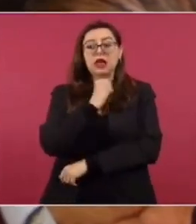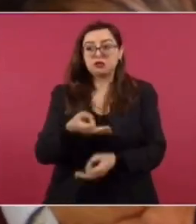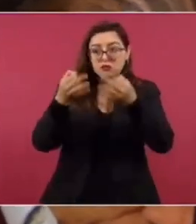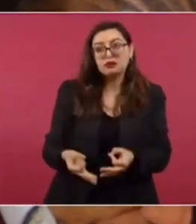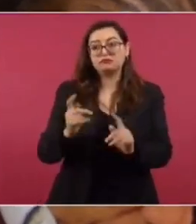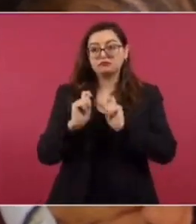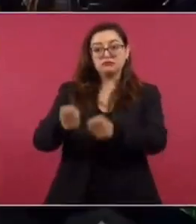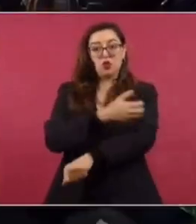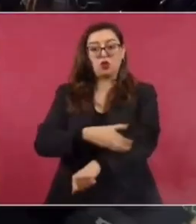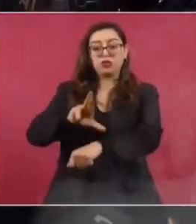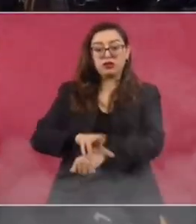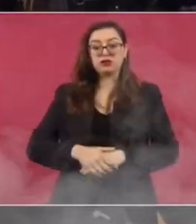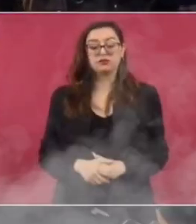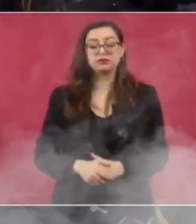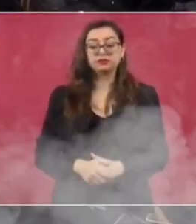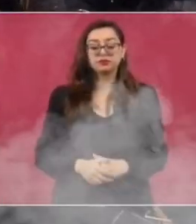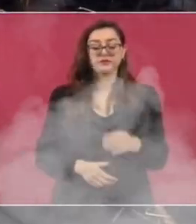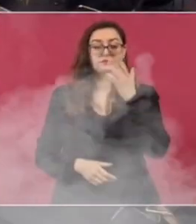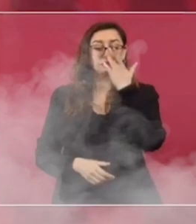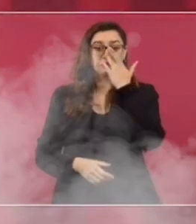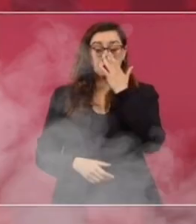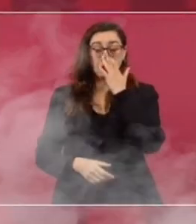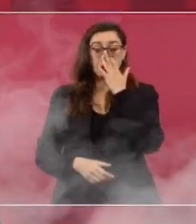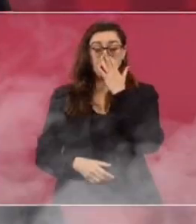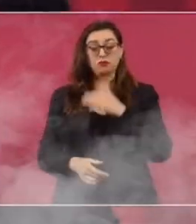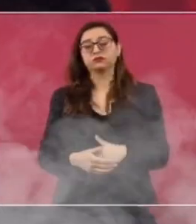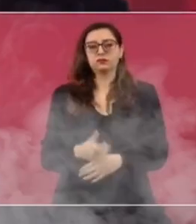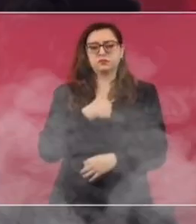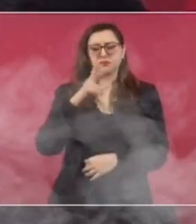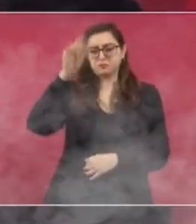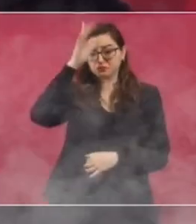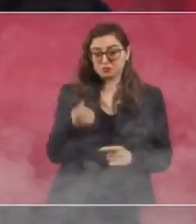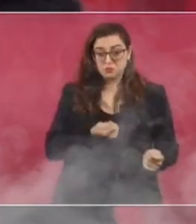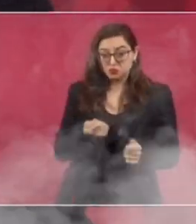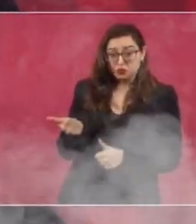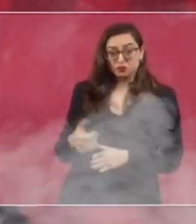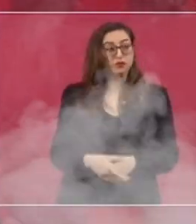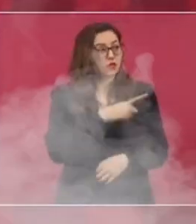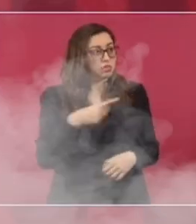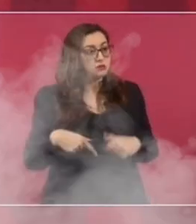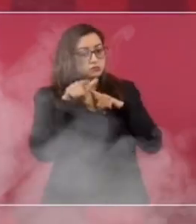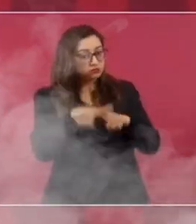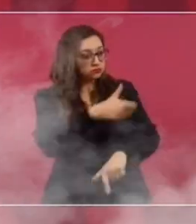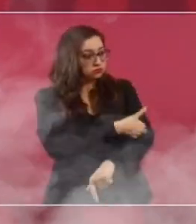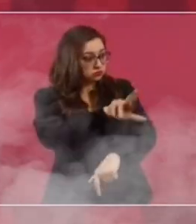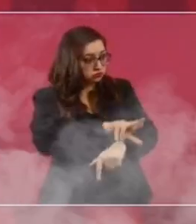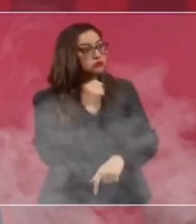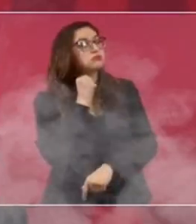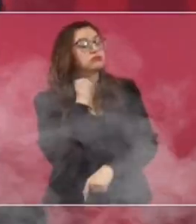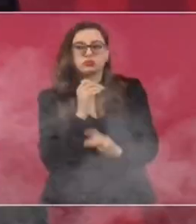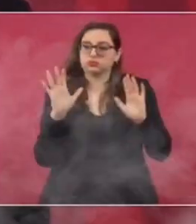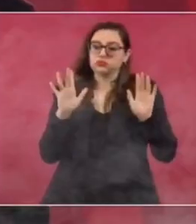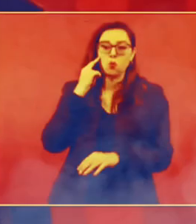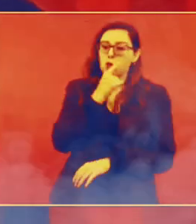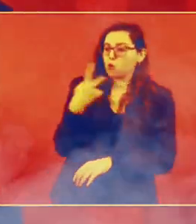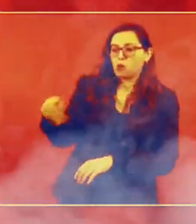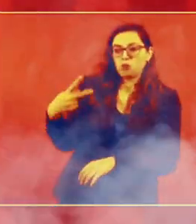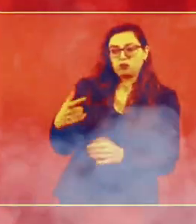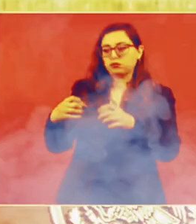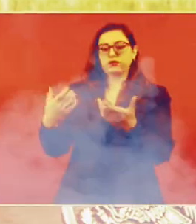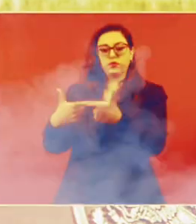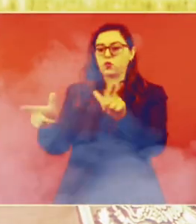la 4T. Yo no estoy a favor de las expulsiones. ¿Pero dónde seguir siendo el coordinador de los senadores? Pues ellos lo deciden y